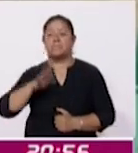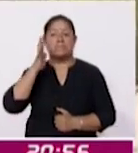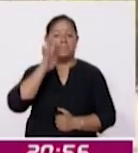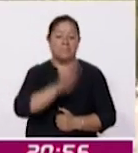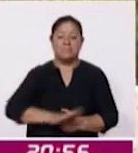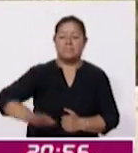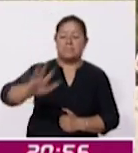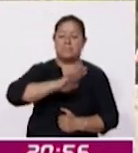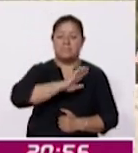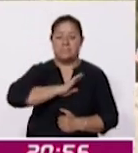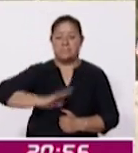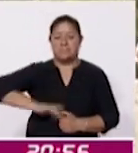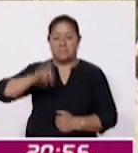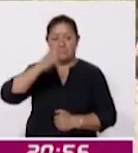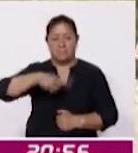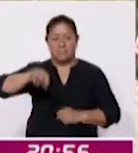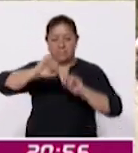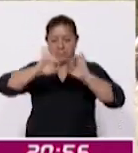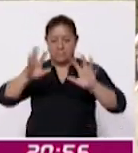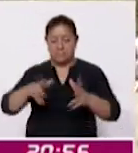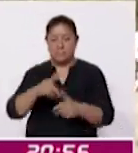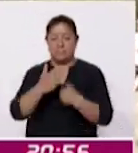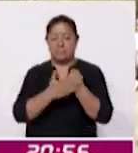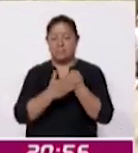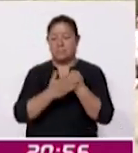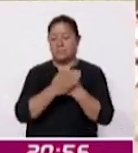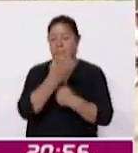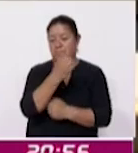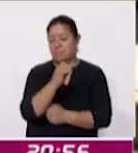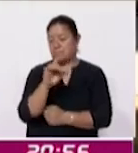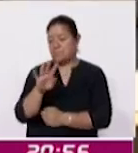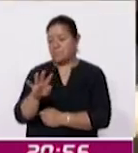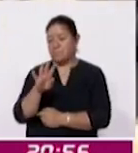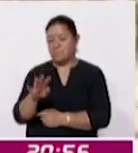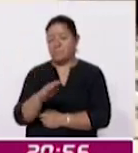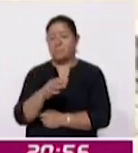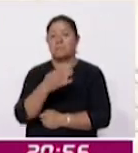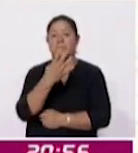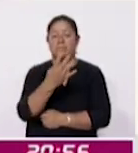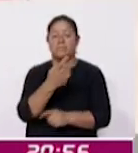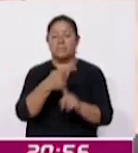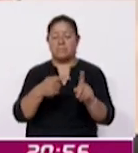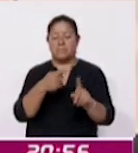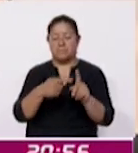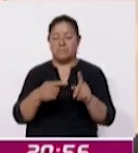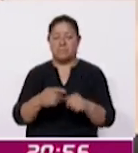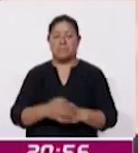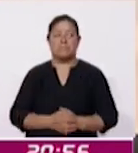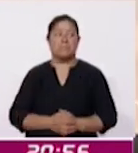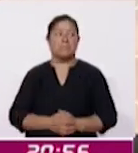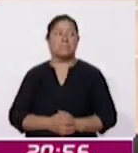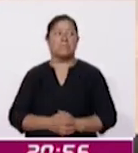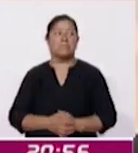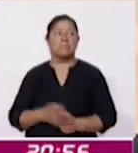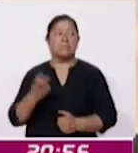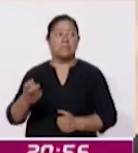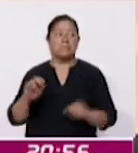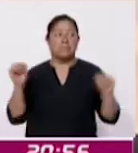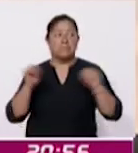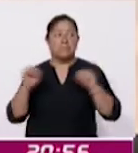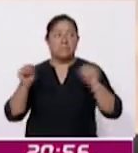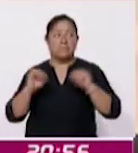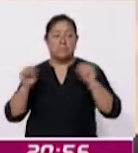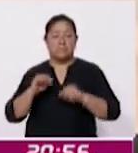municipio de Totolac el cual se desarrollará el próximo 19 de octubre a las 16.30 horas es una carrera que se va a realizar en la